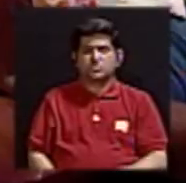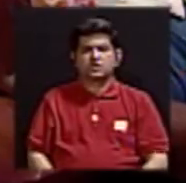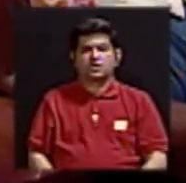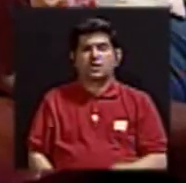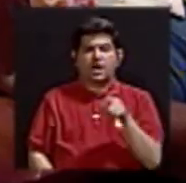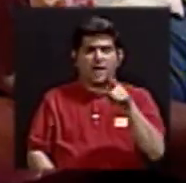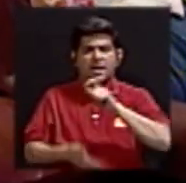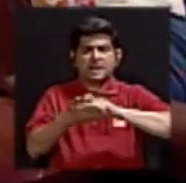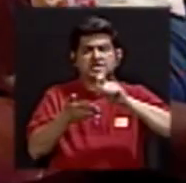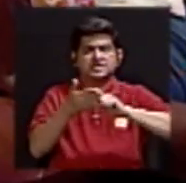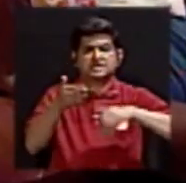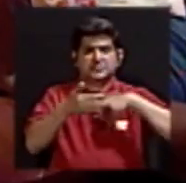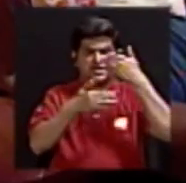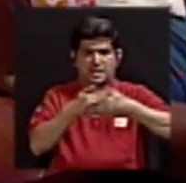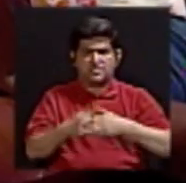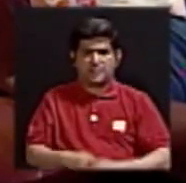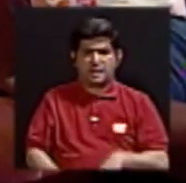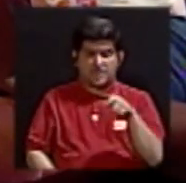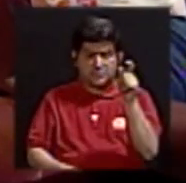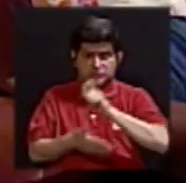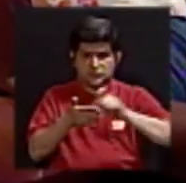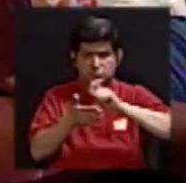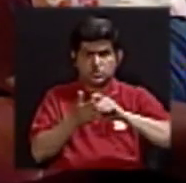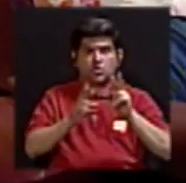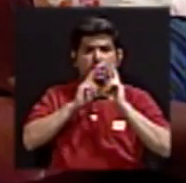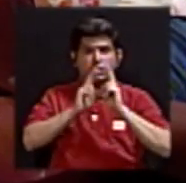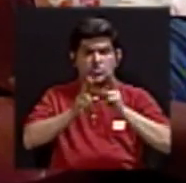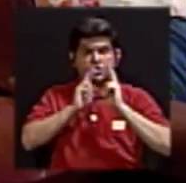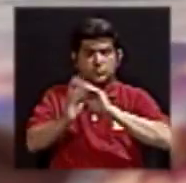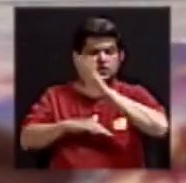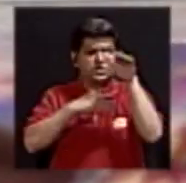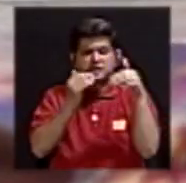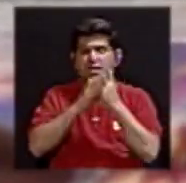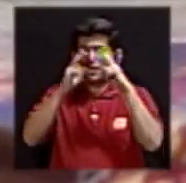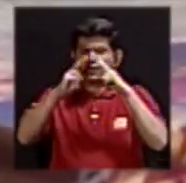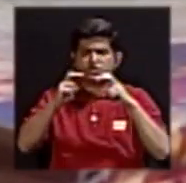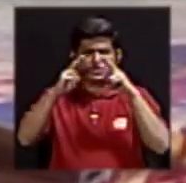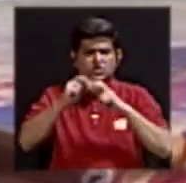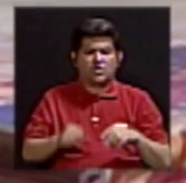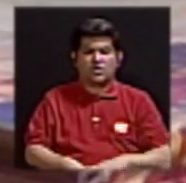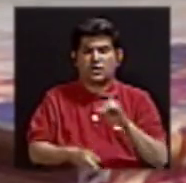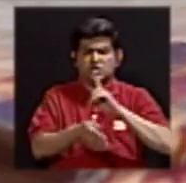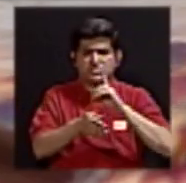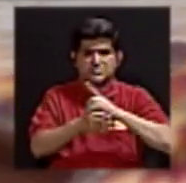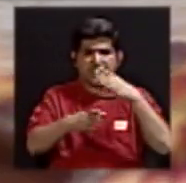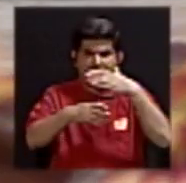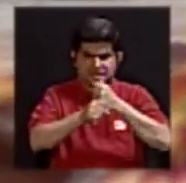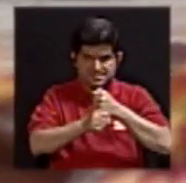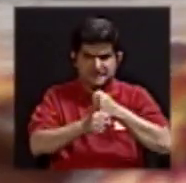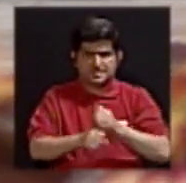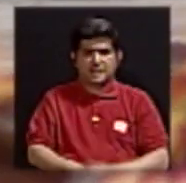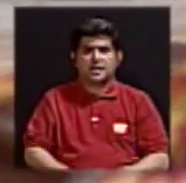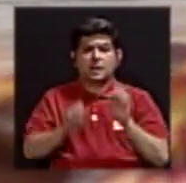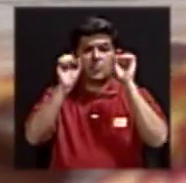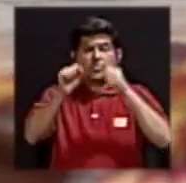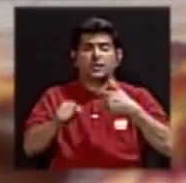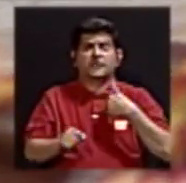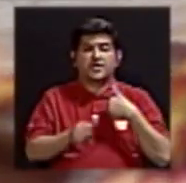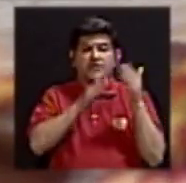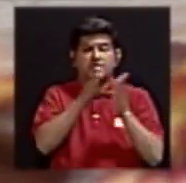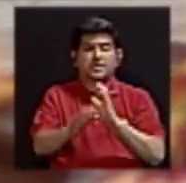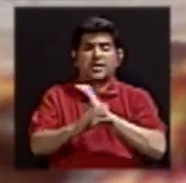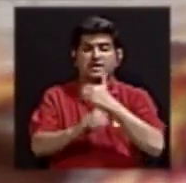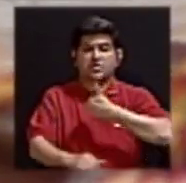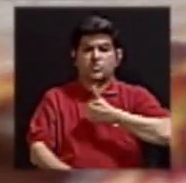se escribe. Aquí es para escribir los resultados de todos los exámenes médicos que hay que hacerse para hacer un plan de